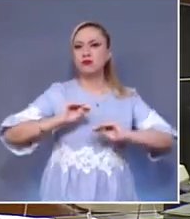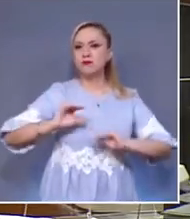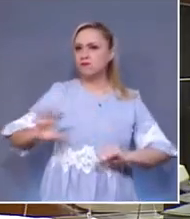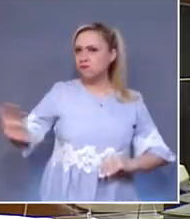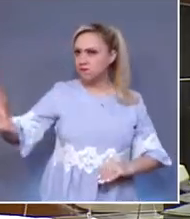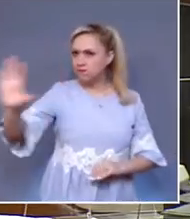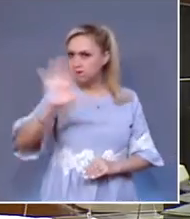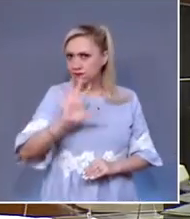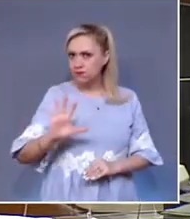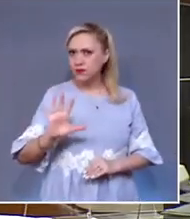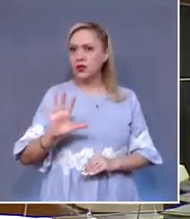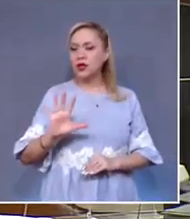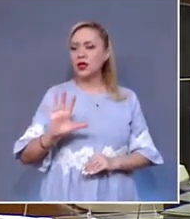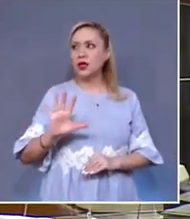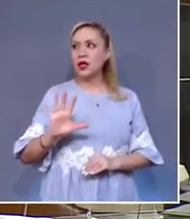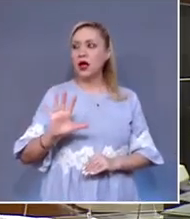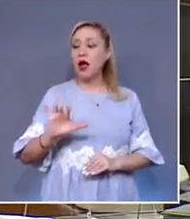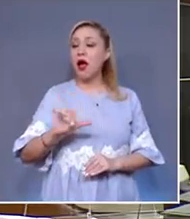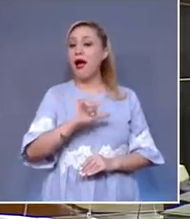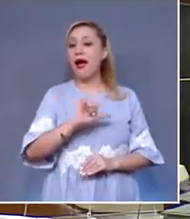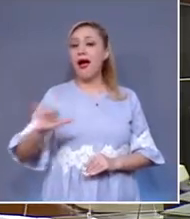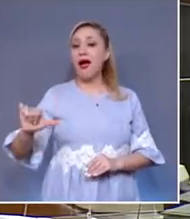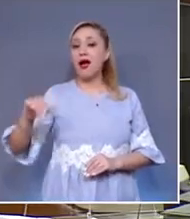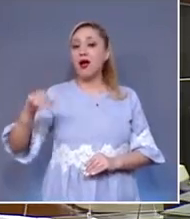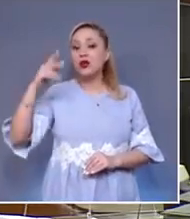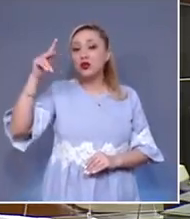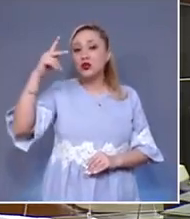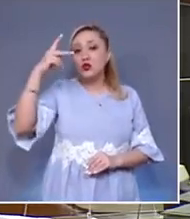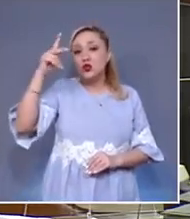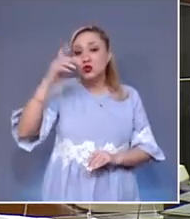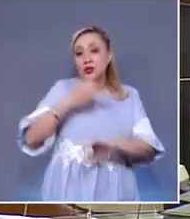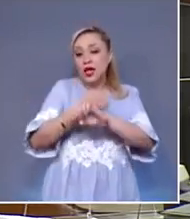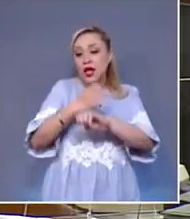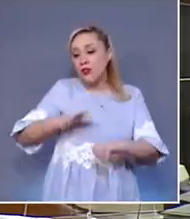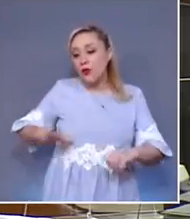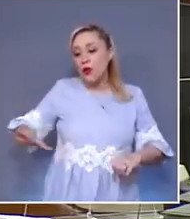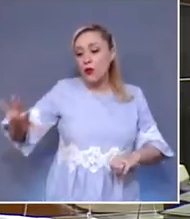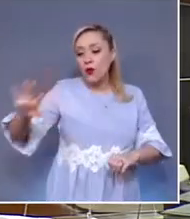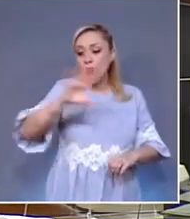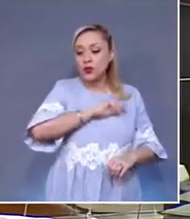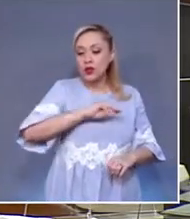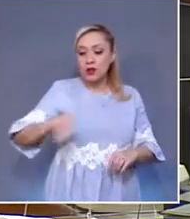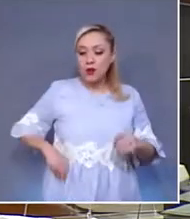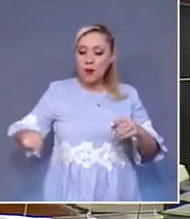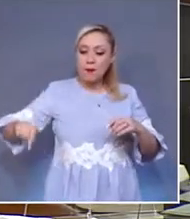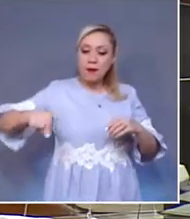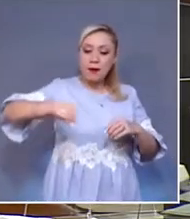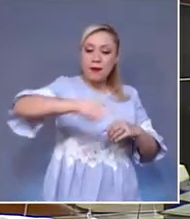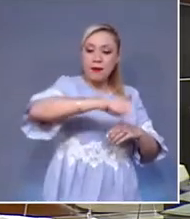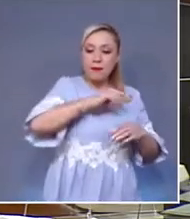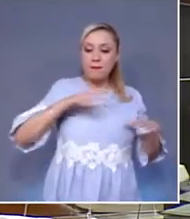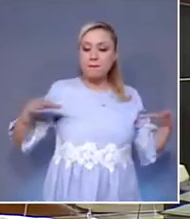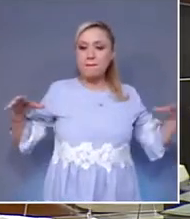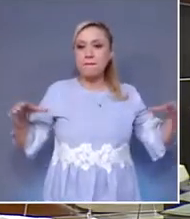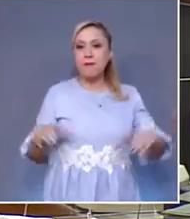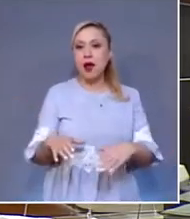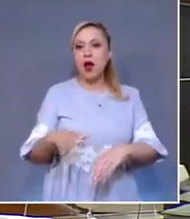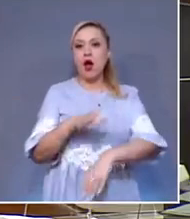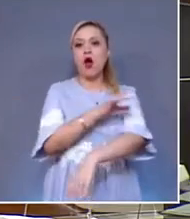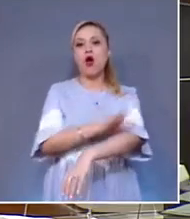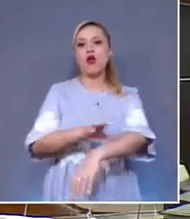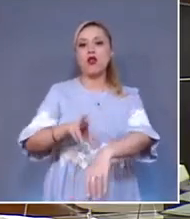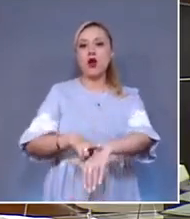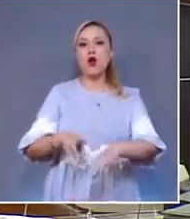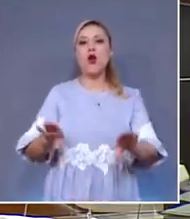ubicadas en su territorio, y segundo, para establecer las instancias de coordinación metropolitana entre las que se